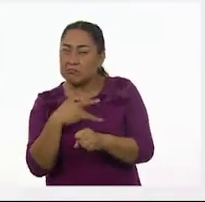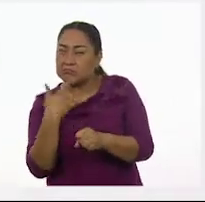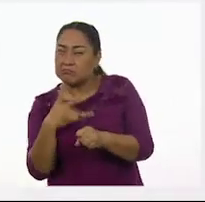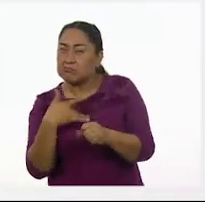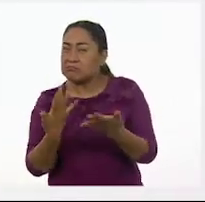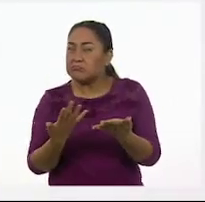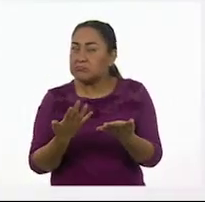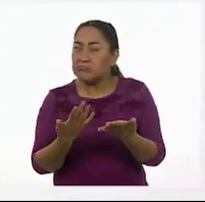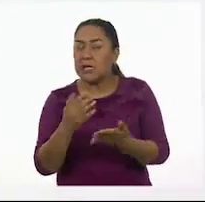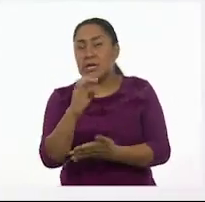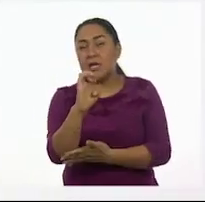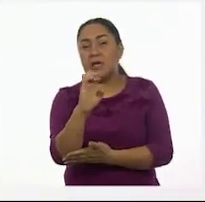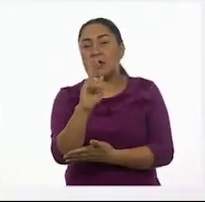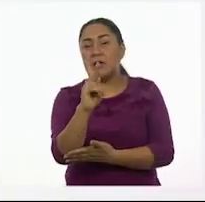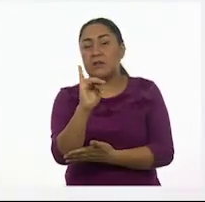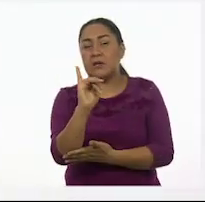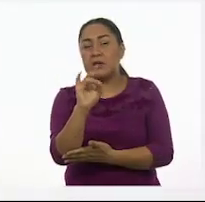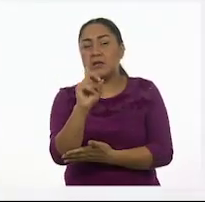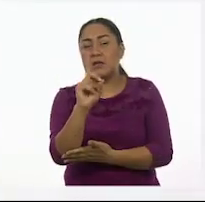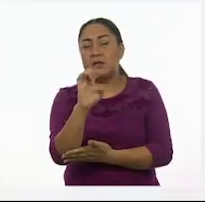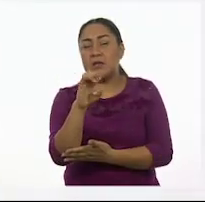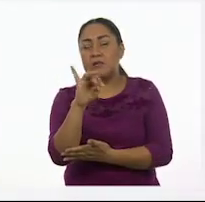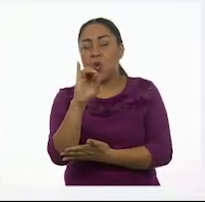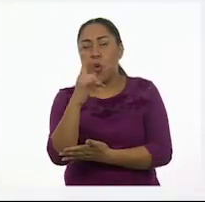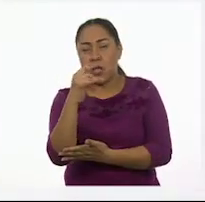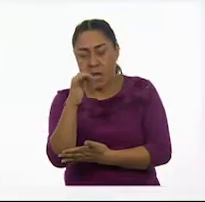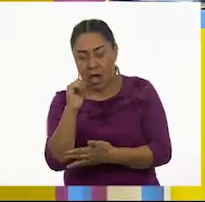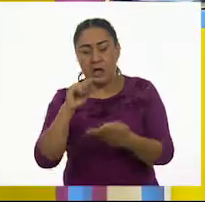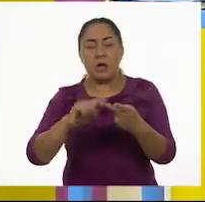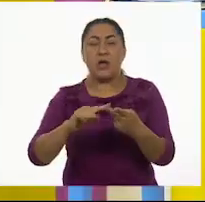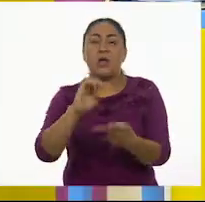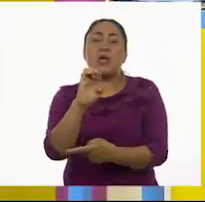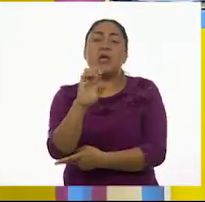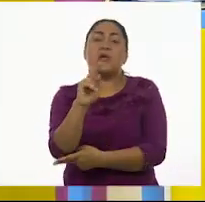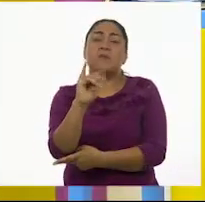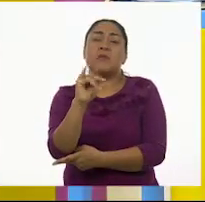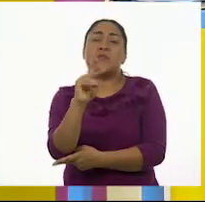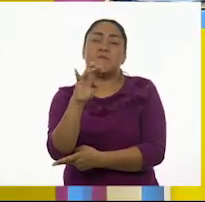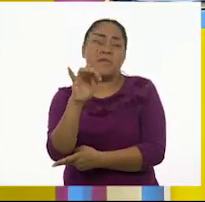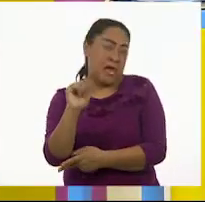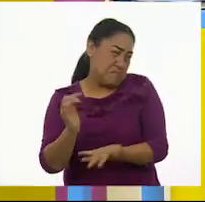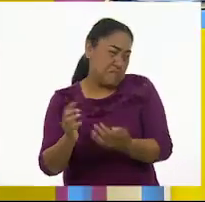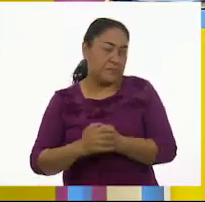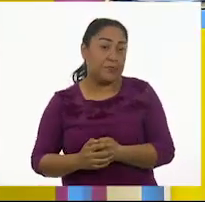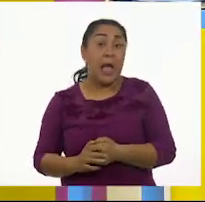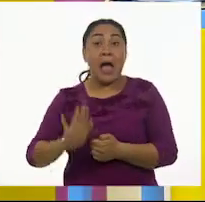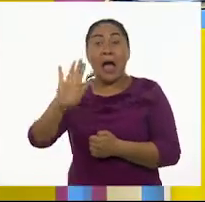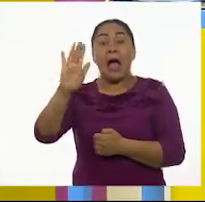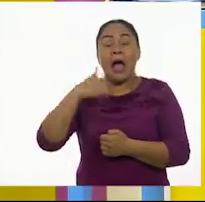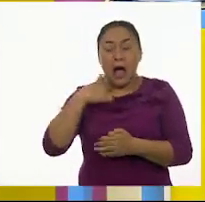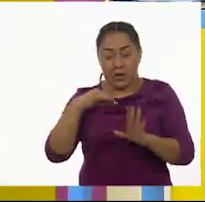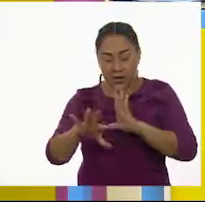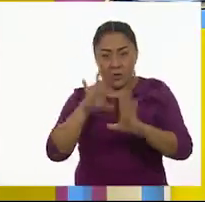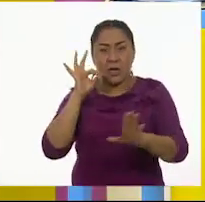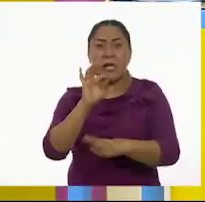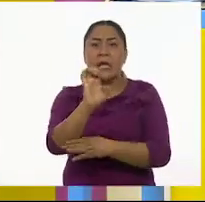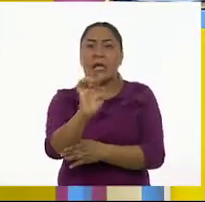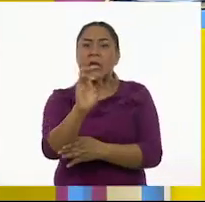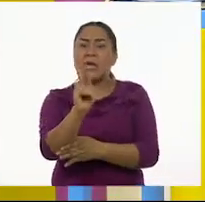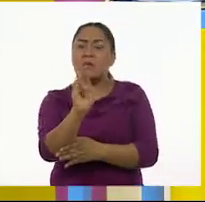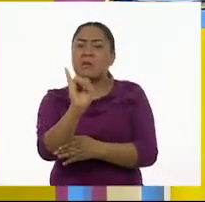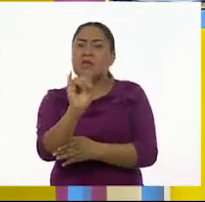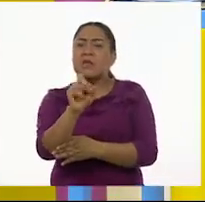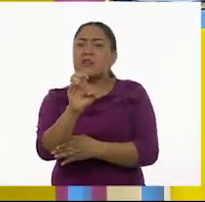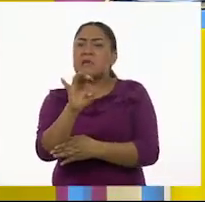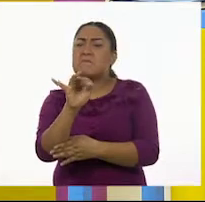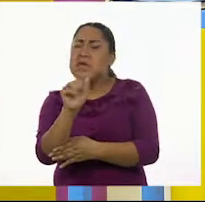epidemia o epidemiología. ¿Encontraste alguna? A ver, epidemia. Ya la encontré. No, la puedes leer para que las niñas y los